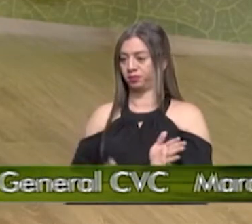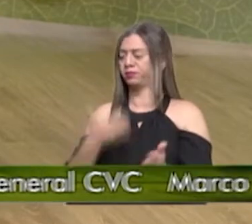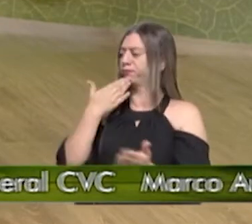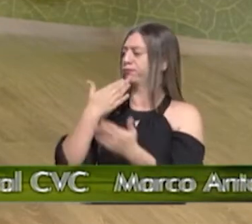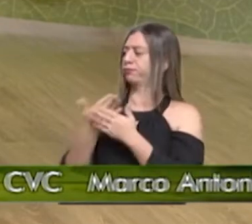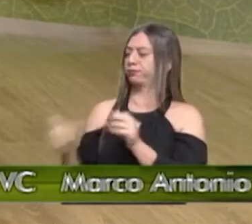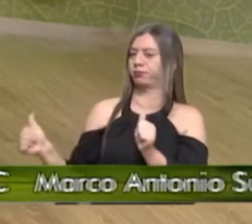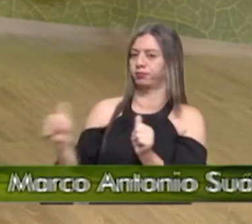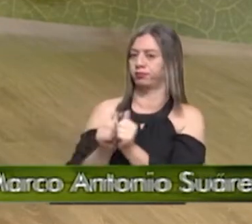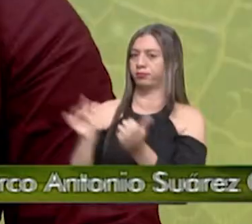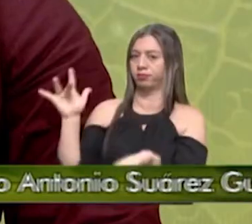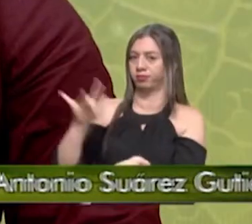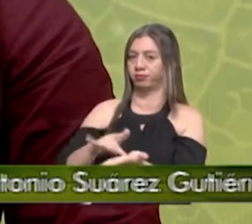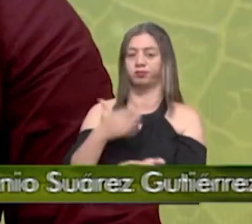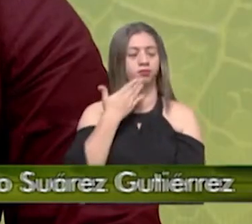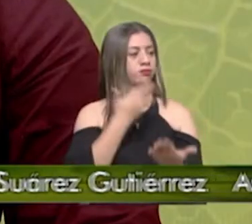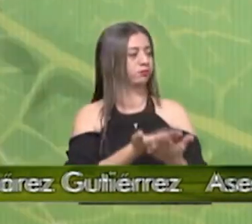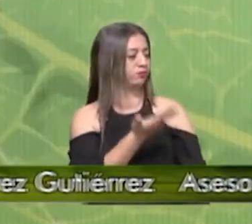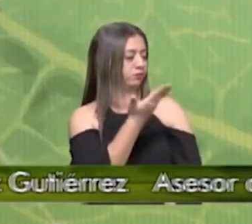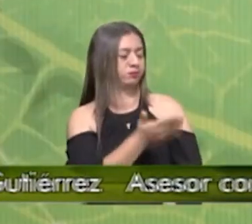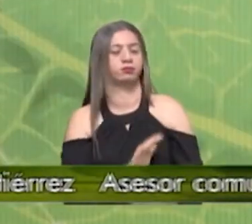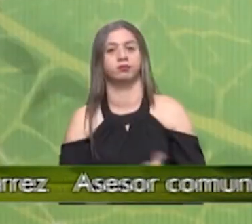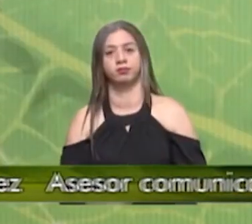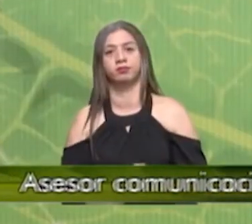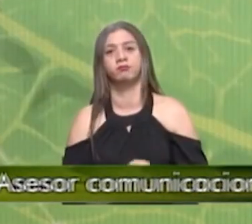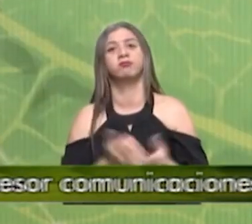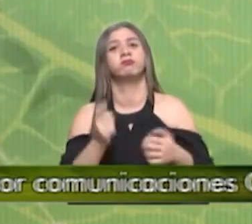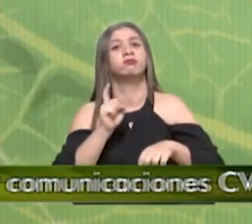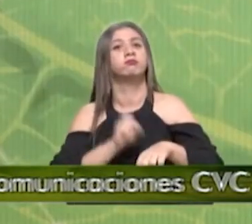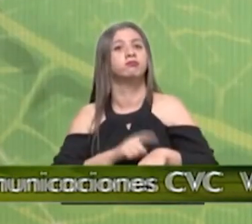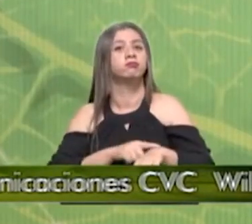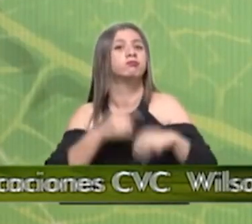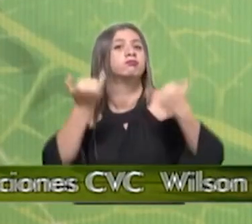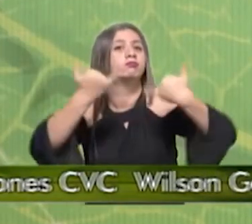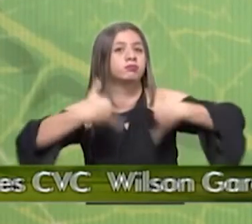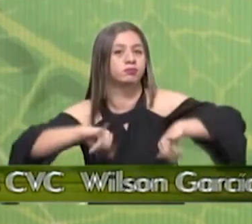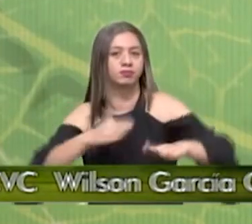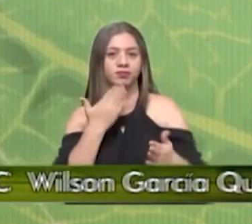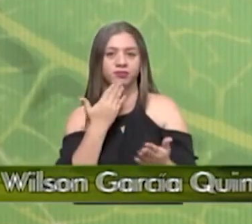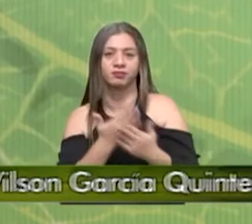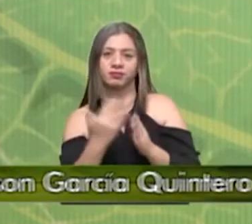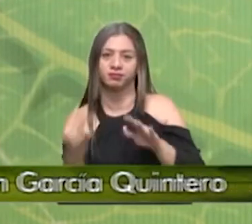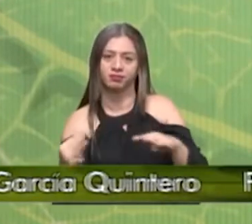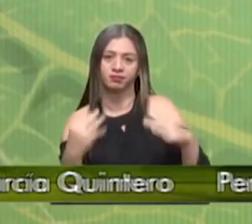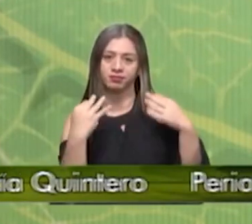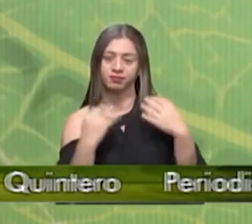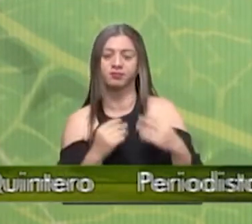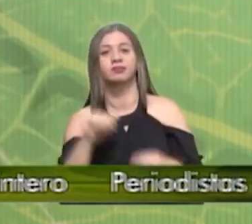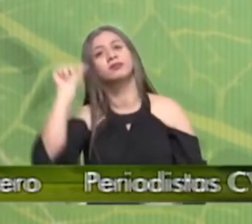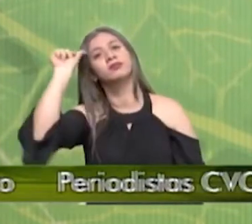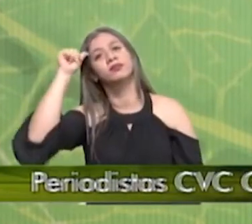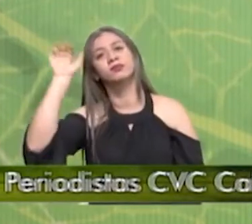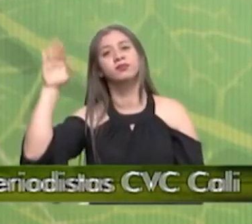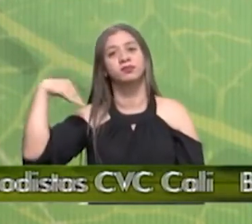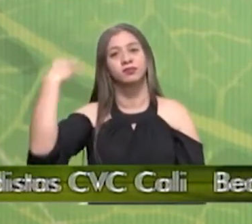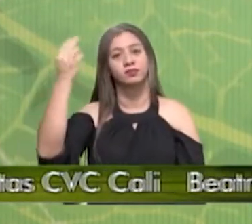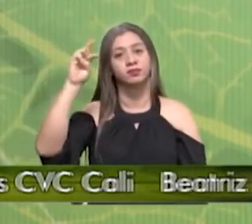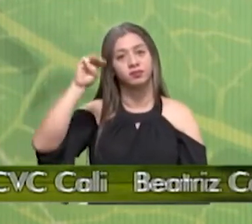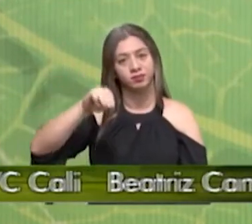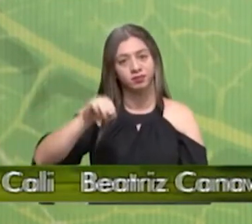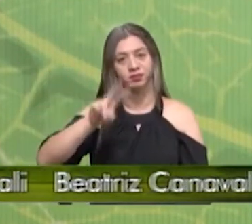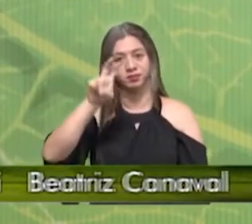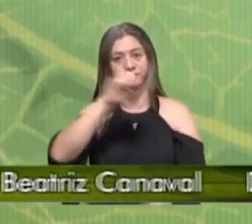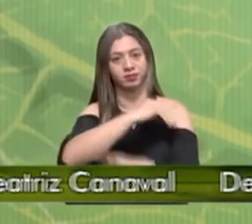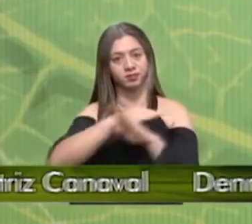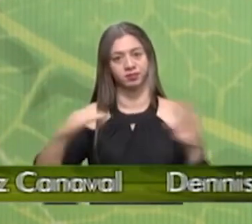por habernos acompañado el día de No, gracias a ti. Muchísimas gracias. Se nos ha terminado el tiempo por hoy, agradecemos su compañía, y recuerden que nos vemos el próximo martes a